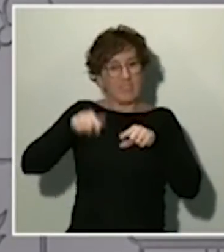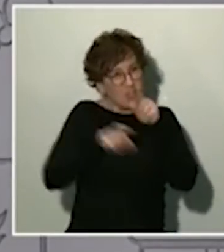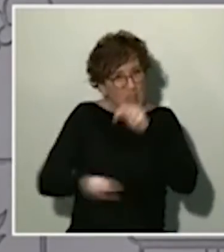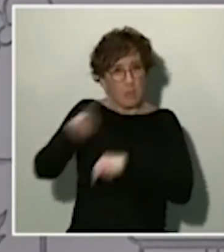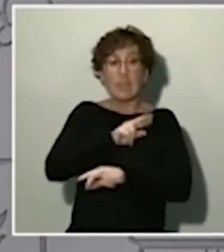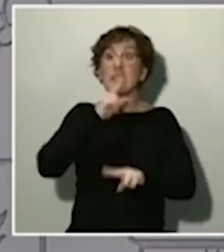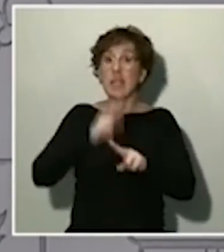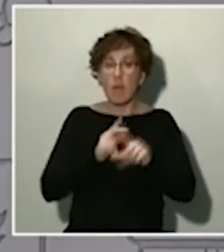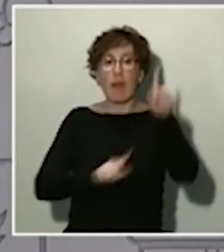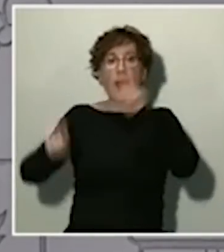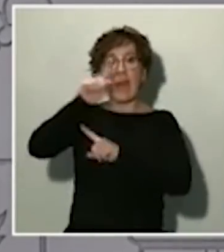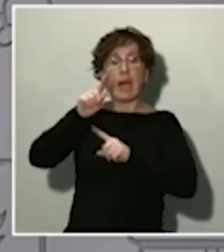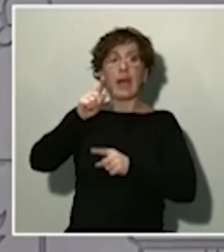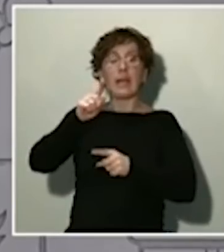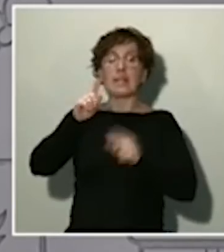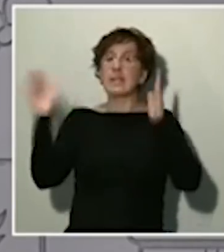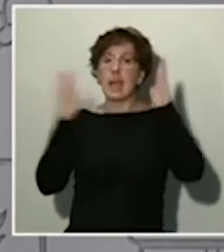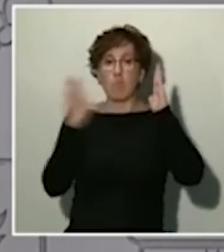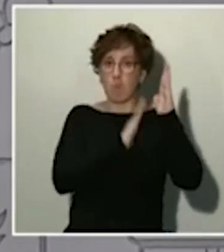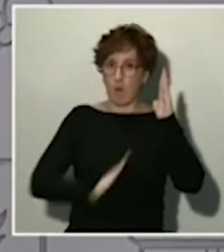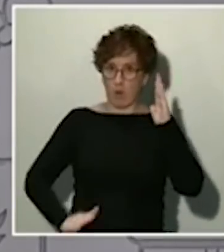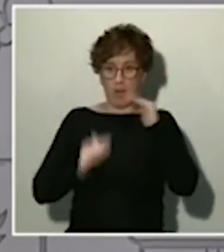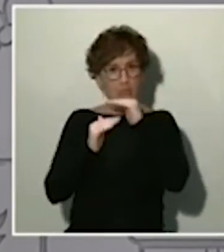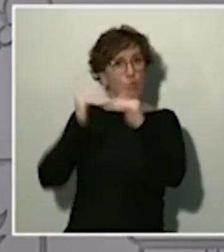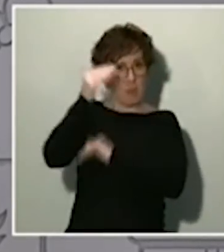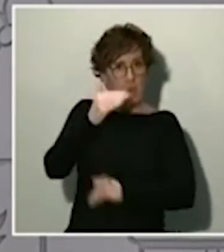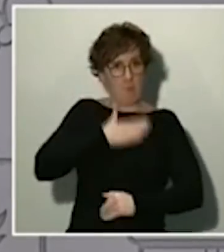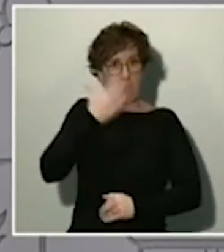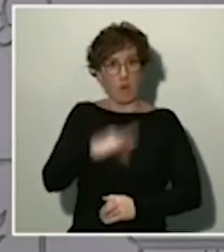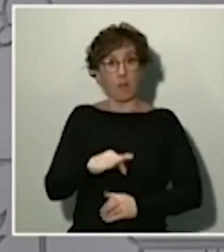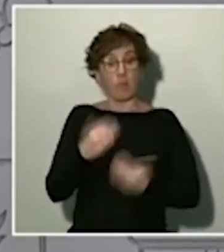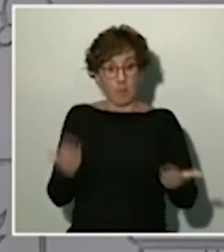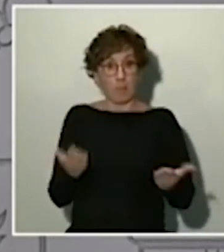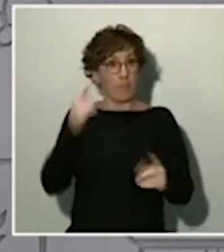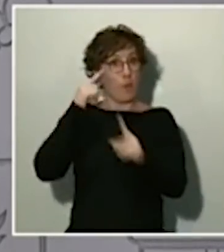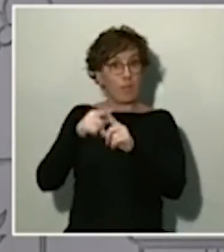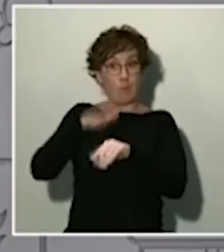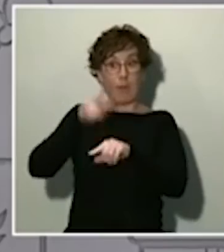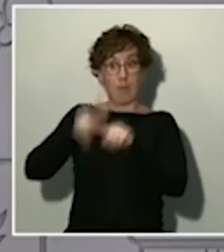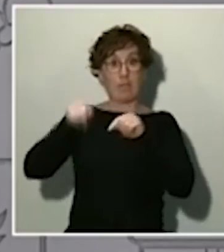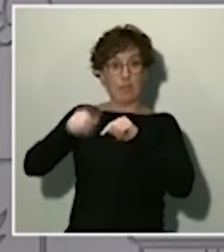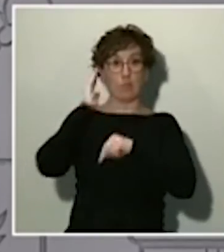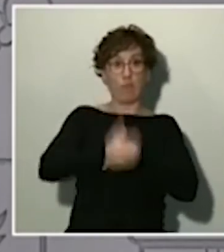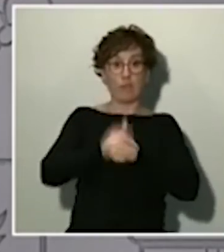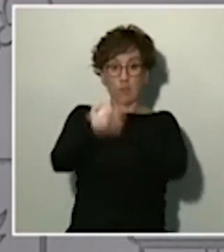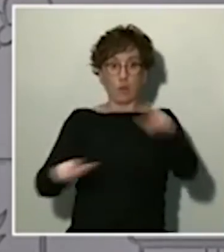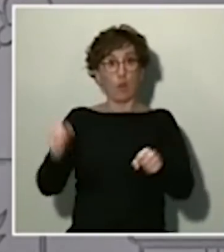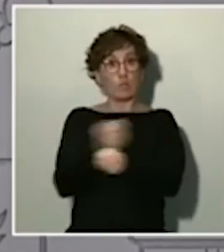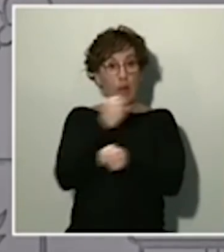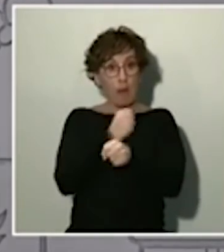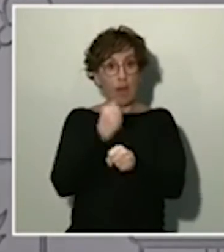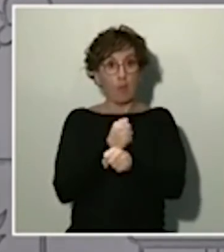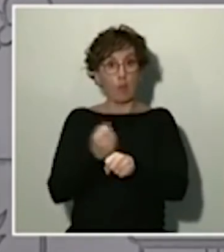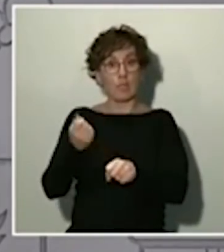que vamos a superar. Y, por ello, hemos decidido que, para los trabajadores asalariados, les vamos a permitir que puedan adaptar o